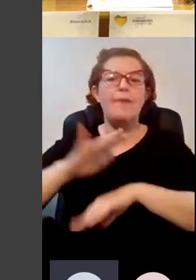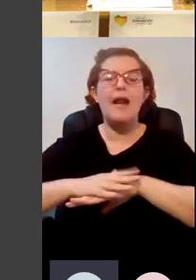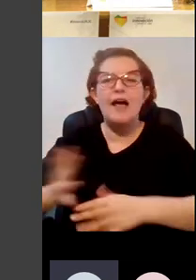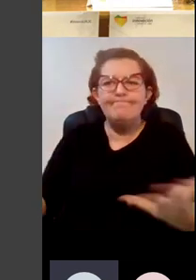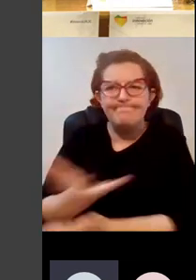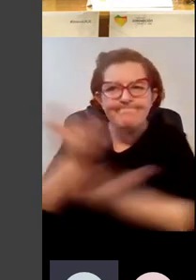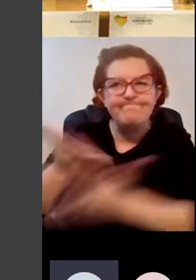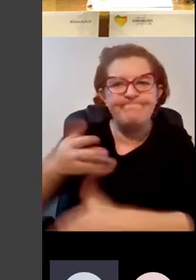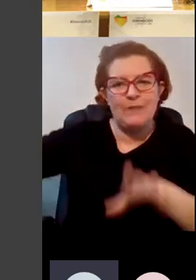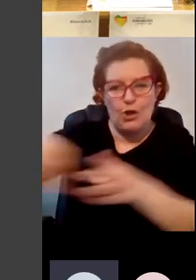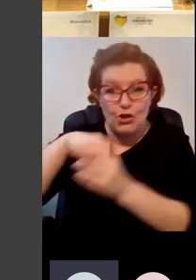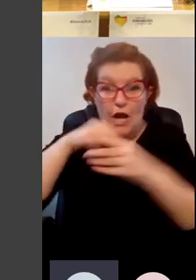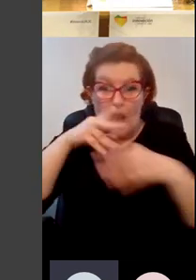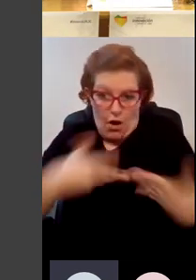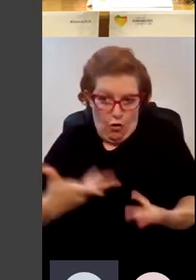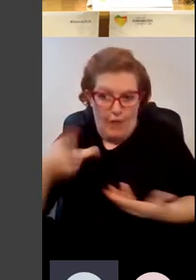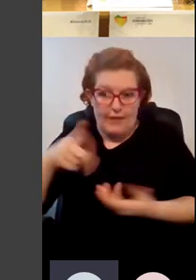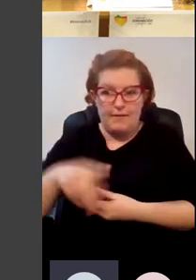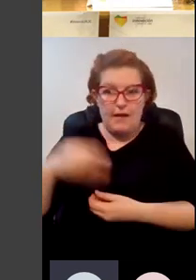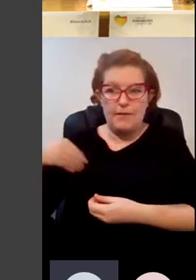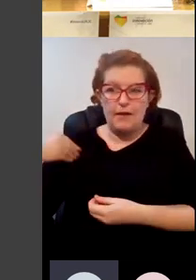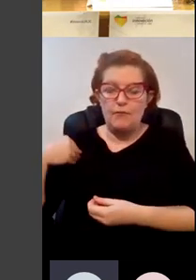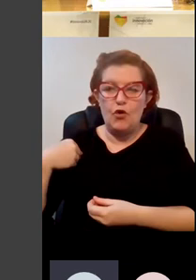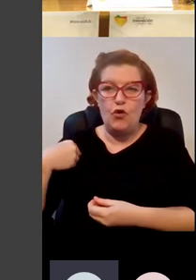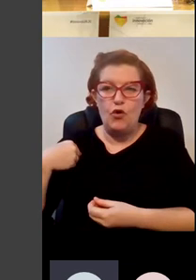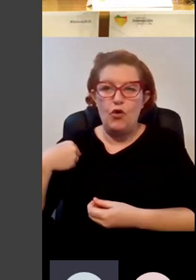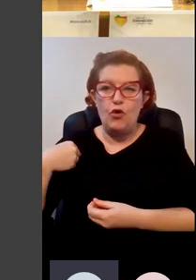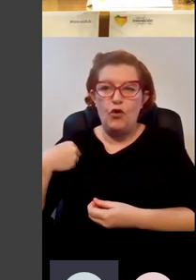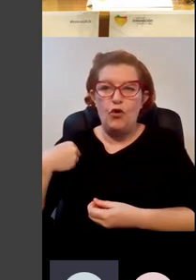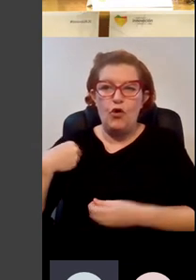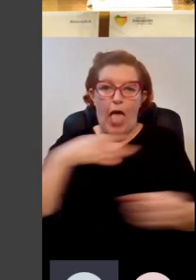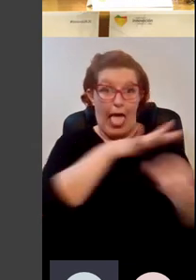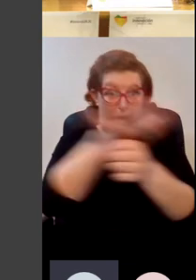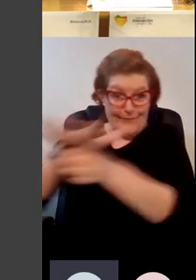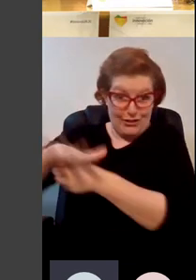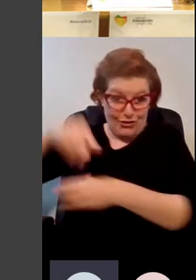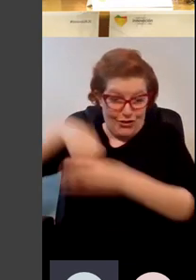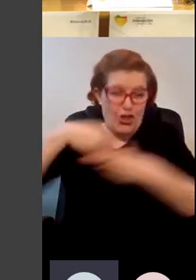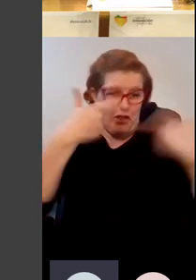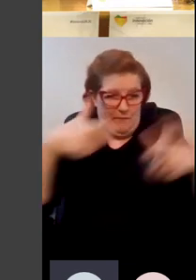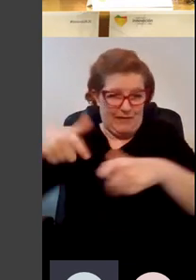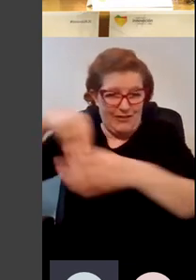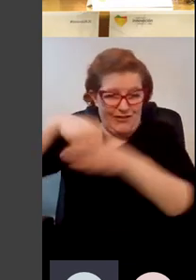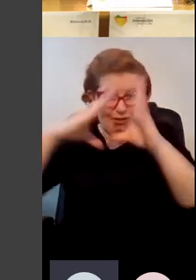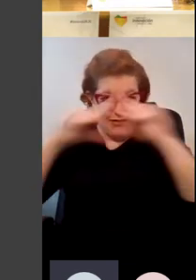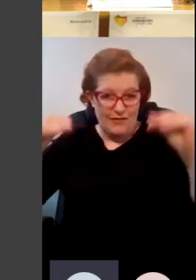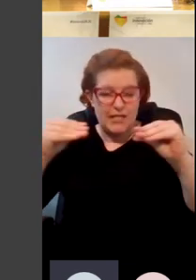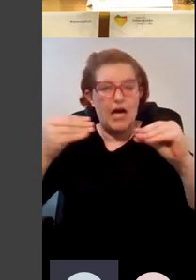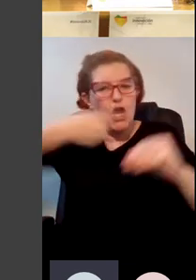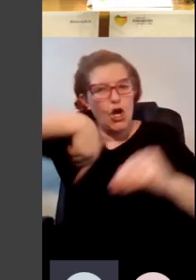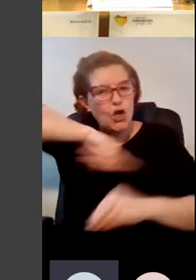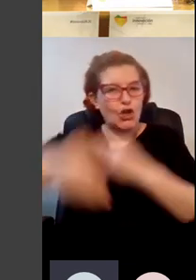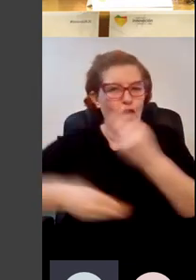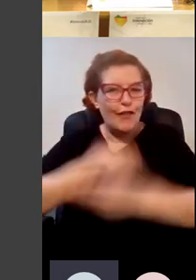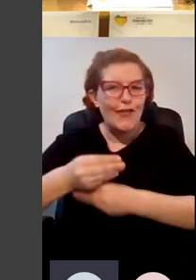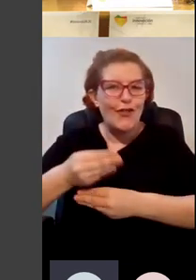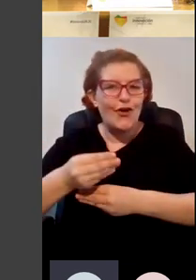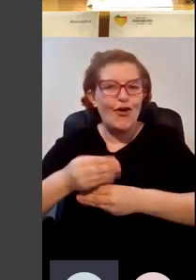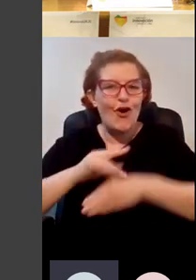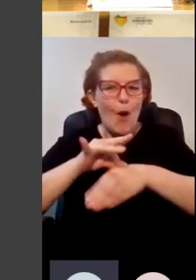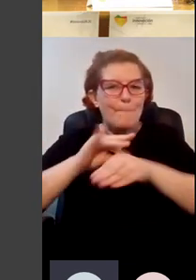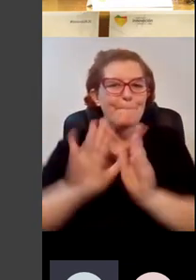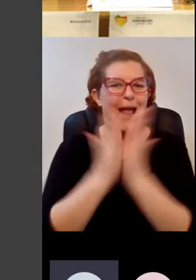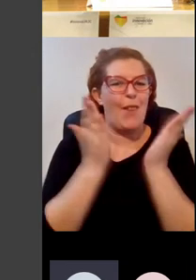ahora mismo también entre diferentes áreas o departamentos de la universidad estamos haciendo un manual de buenas